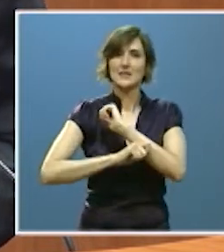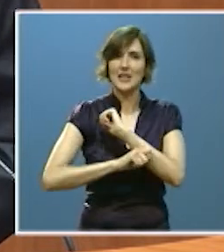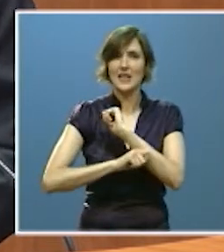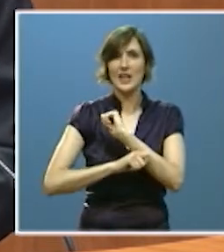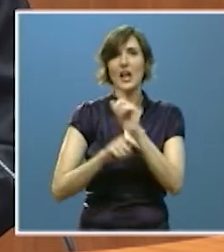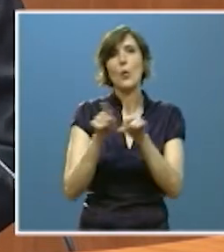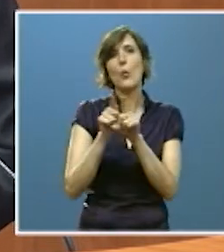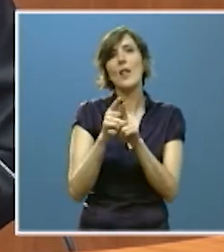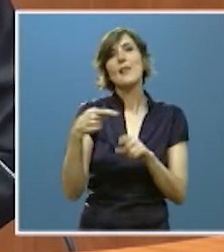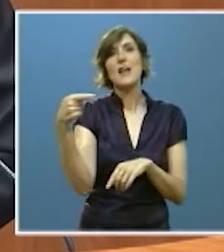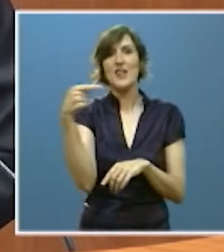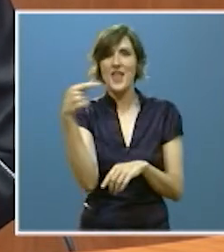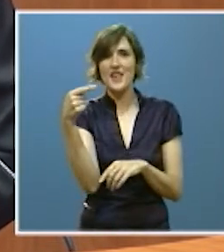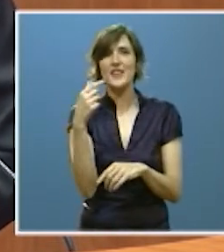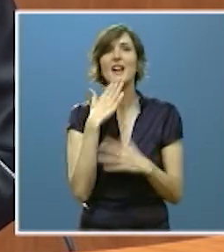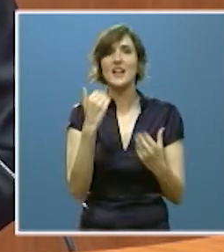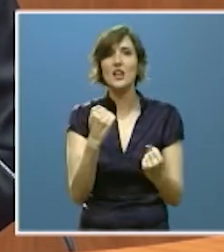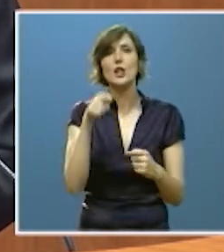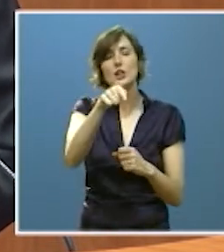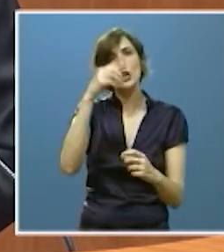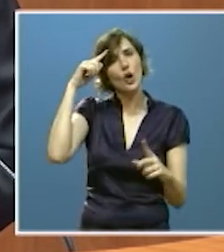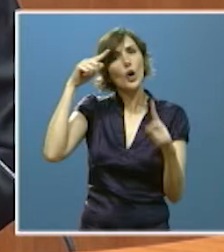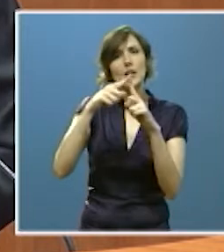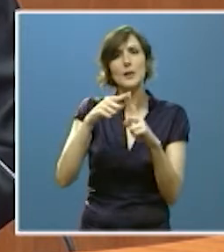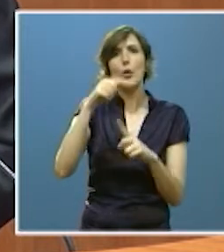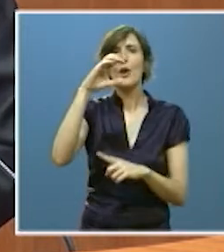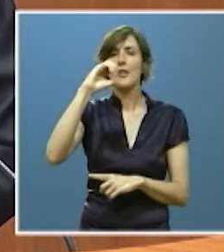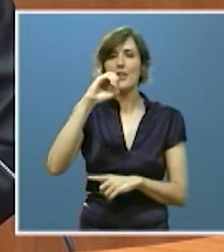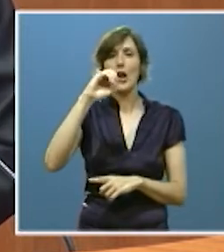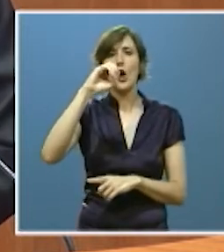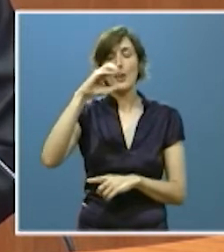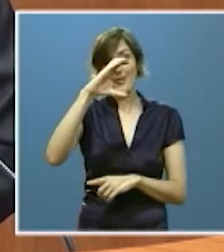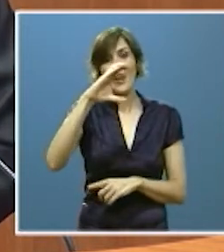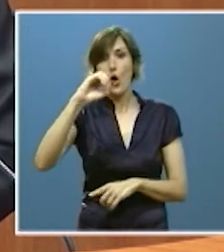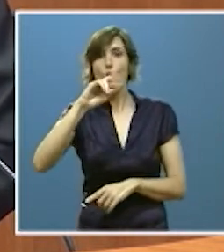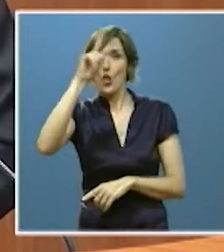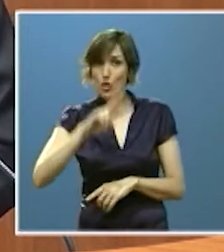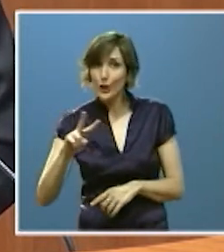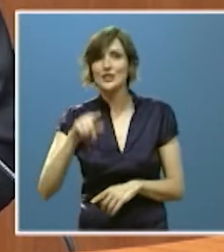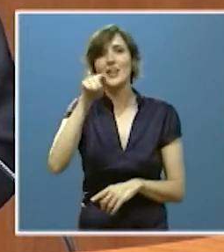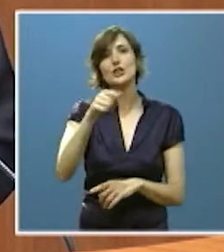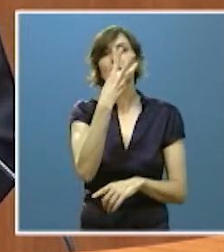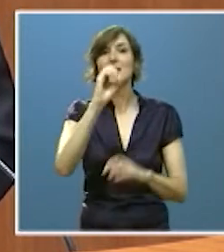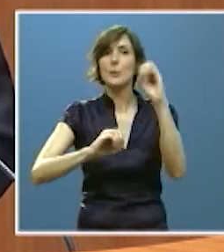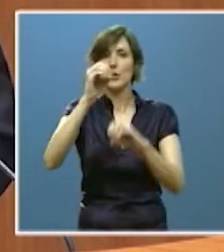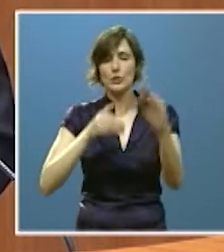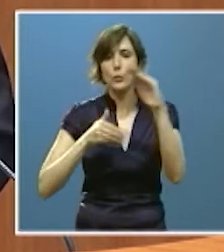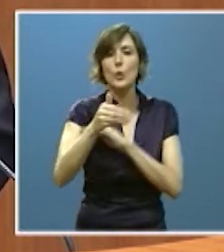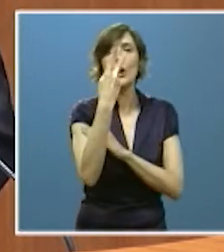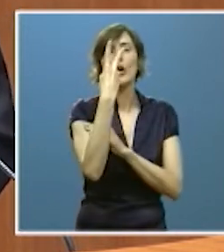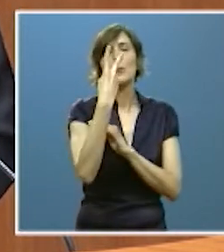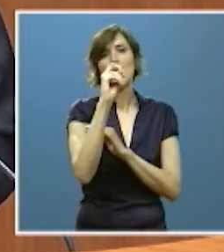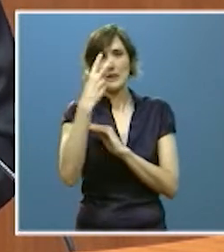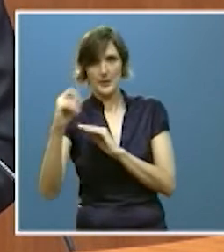aprobado este año plantea un objetivo de reducción de emisiones de CO2 del 30% en el año 2020, de